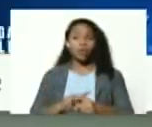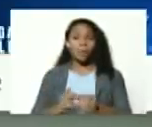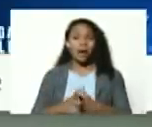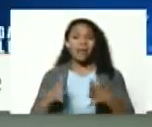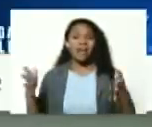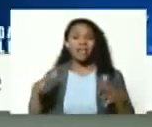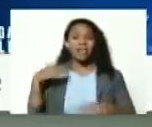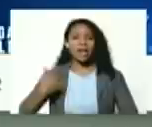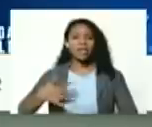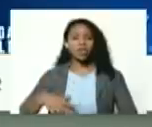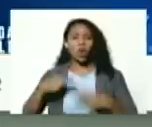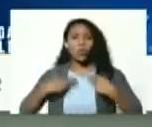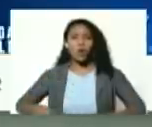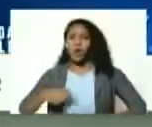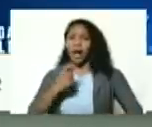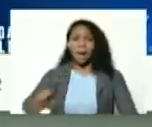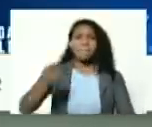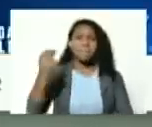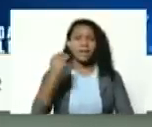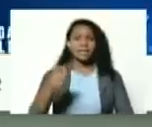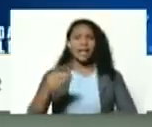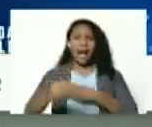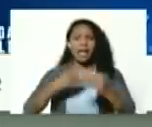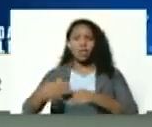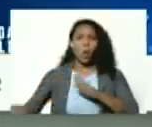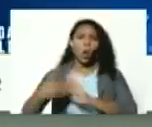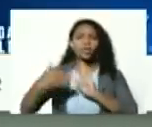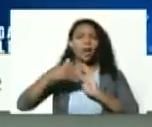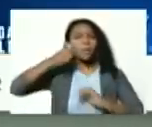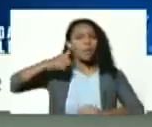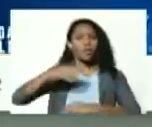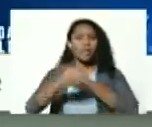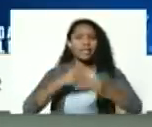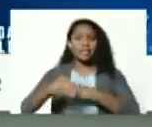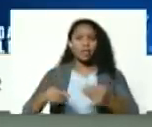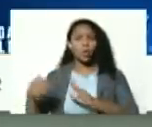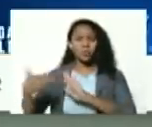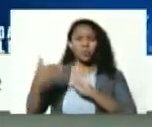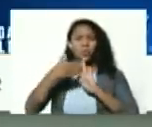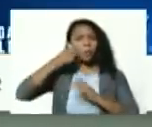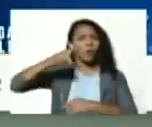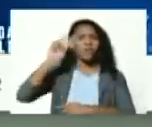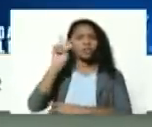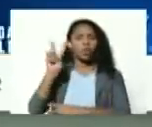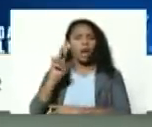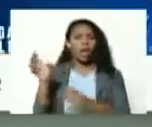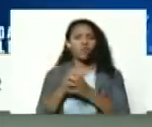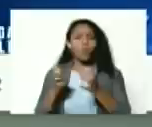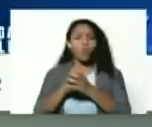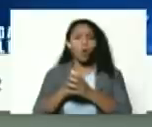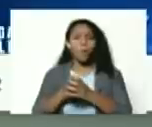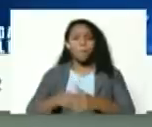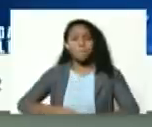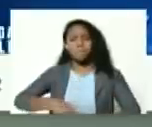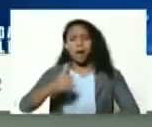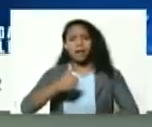de derechos humanos que jamás se ha hecho contra un pueblo se está haciendo contra el pueblo de Venezuela por parte de las potencias